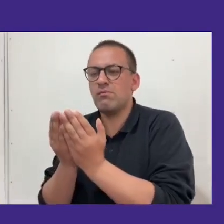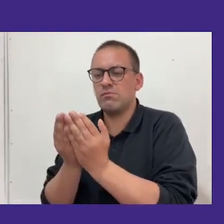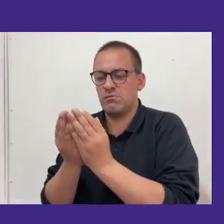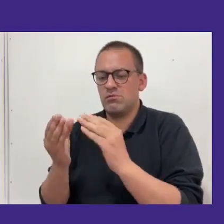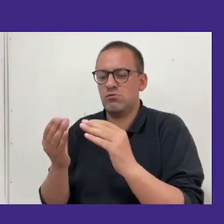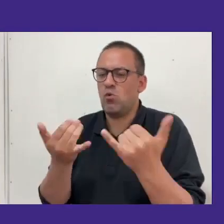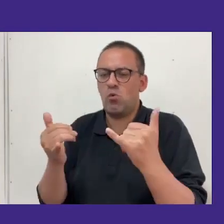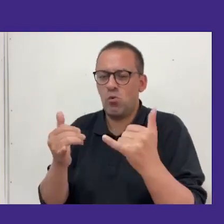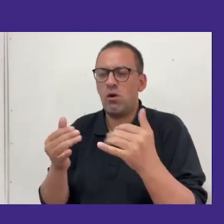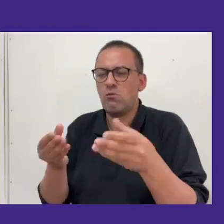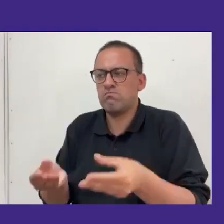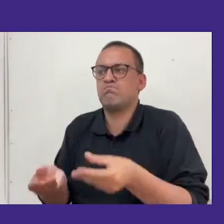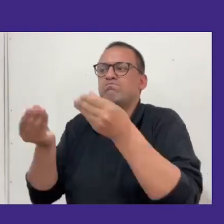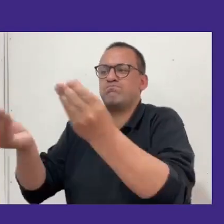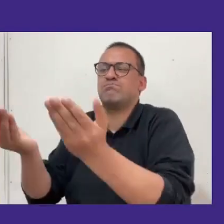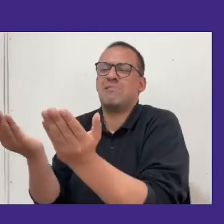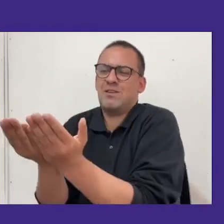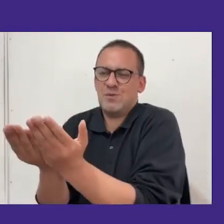los estudiantes es objetivo